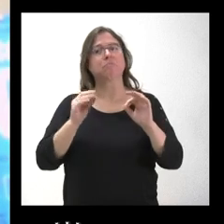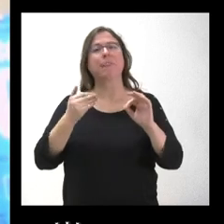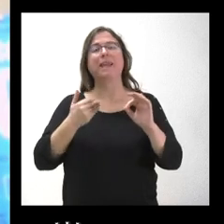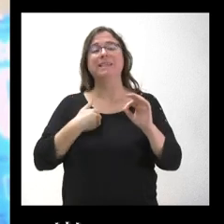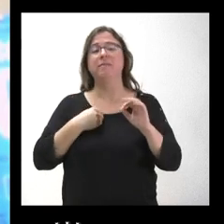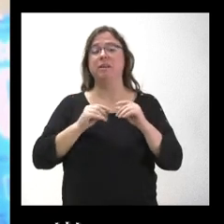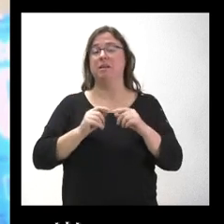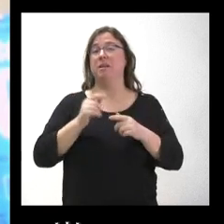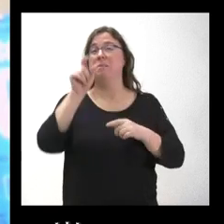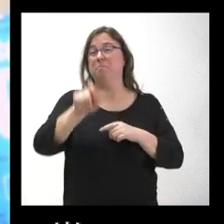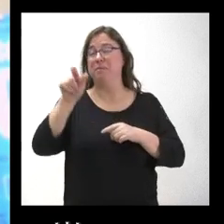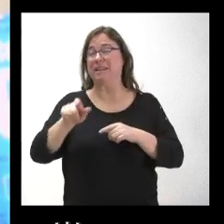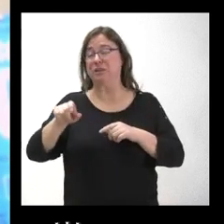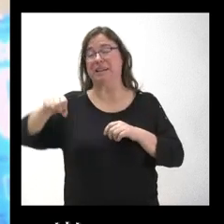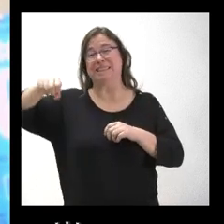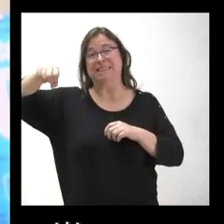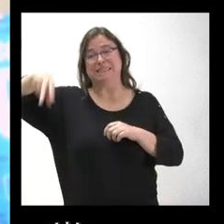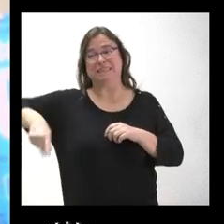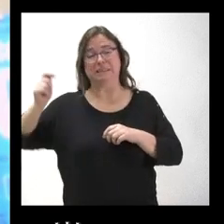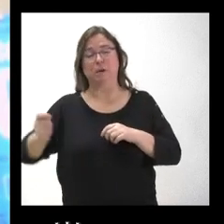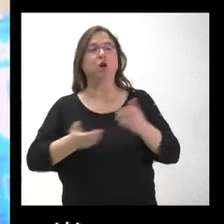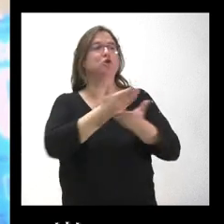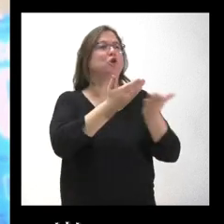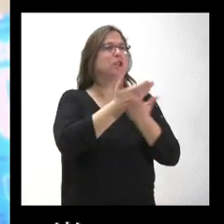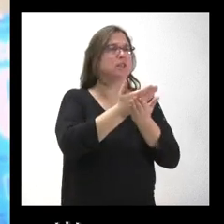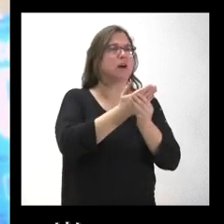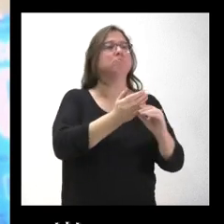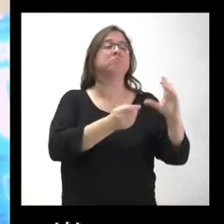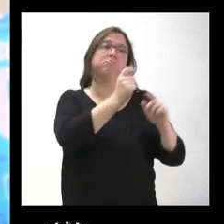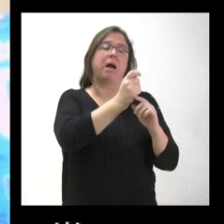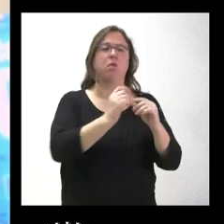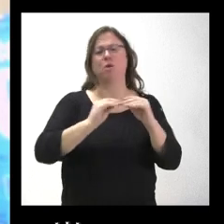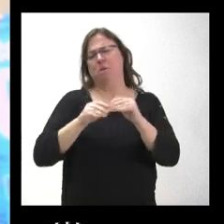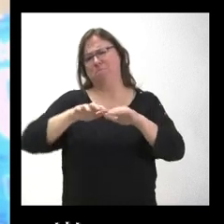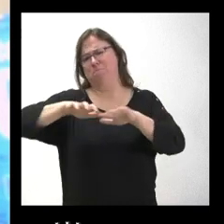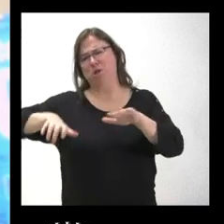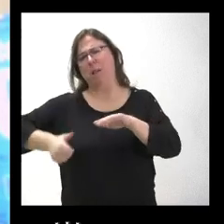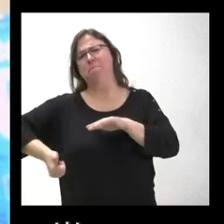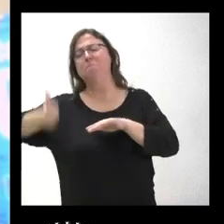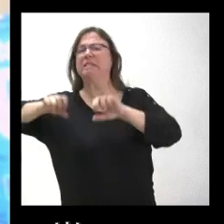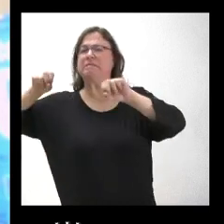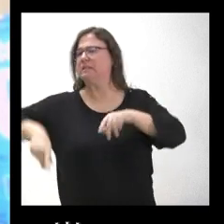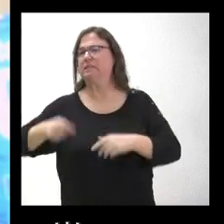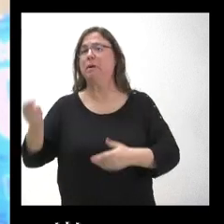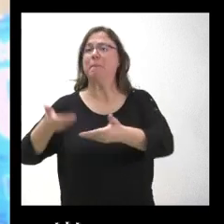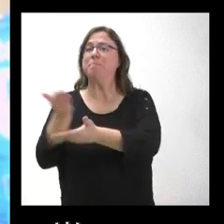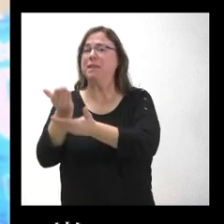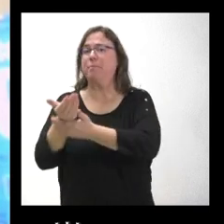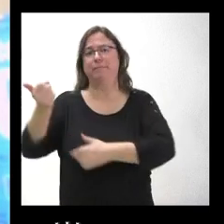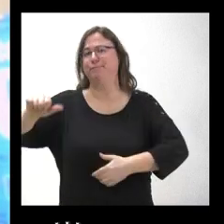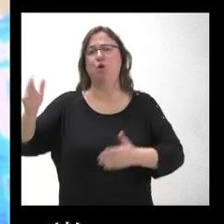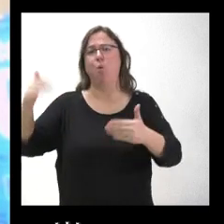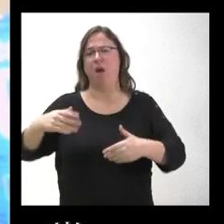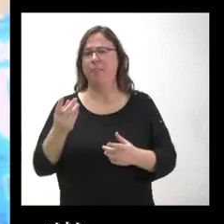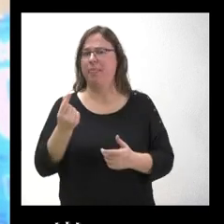percibirlas, más gente que las personas que han solicitado estas ayudas para poder retornar desde otras comunidades autónomas a las diferentes provincias de